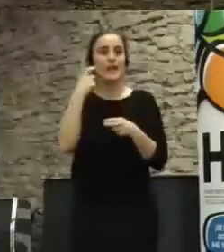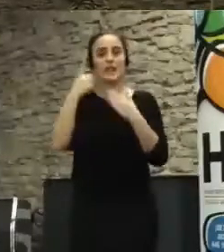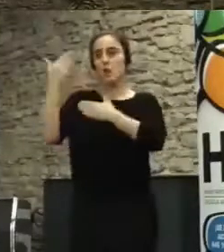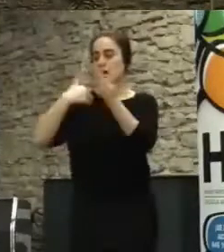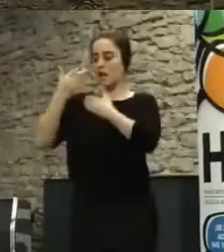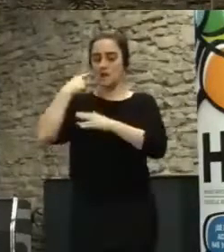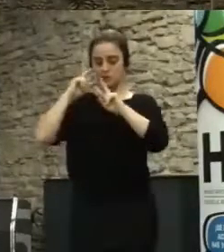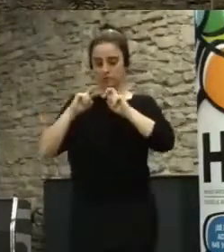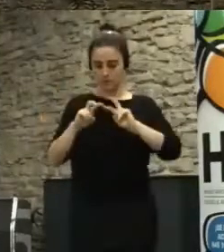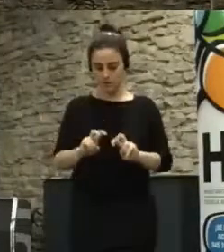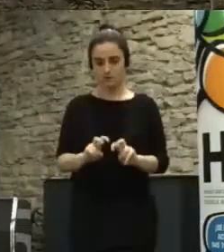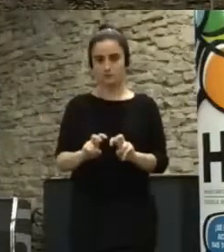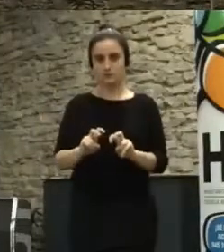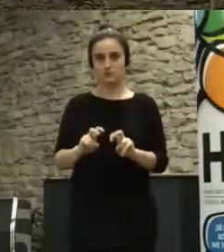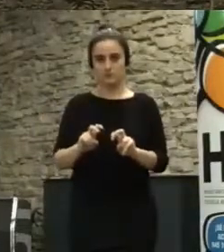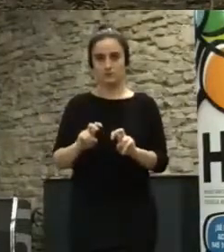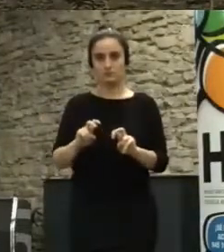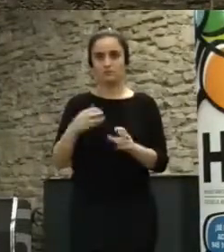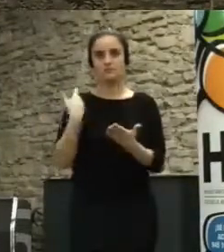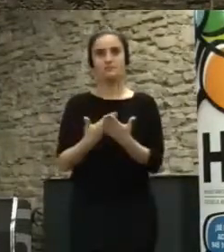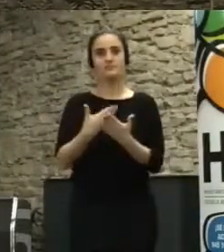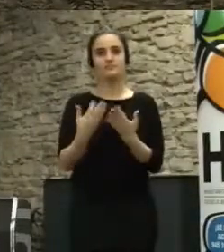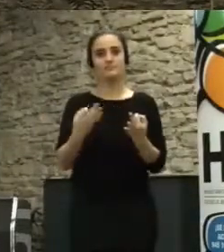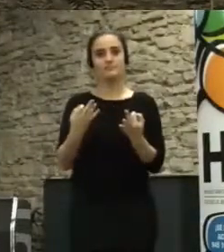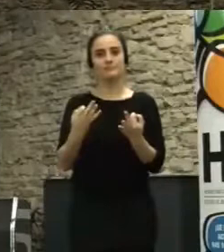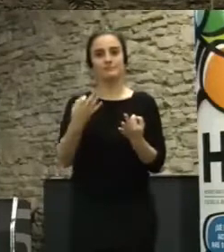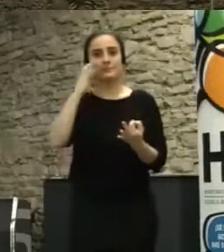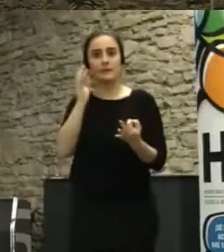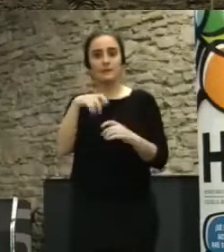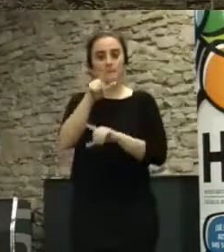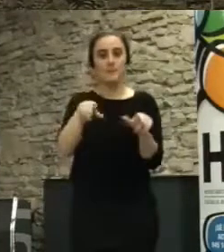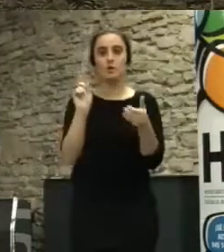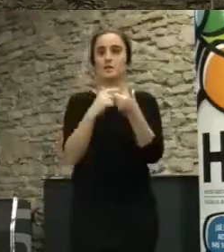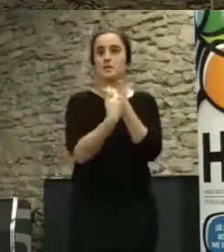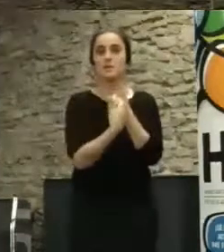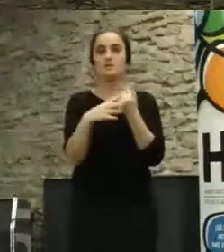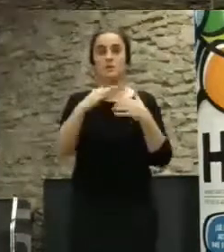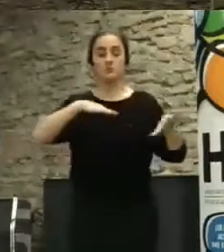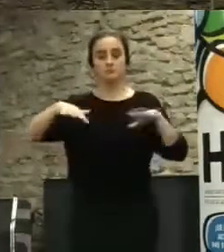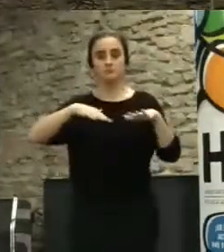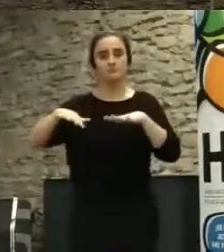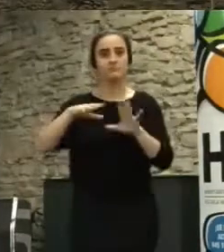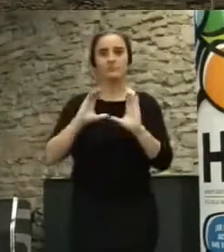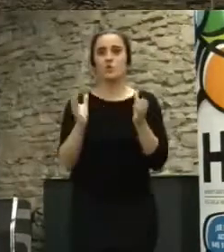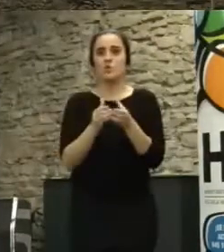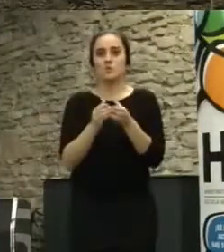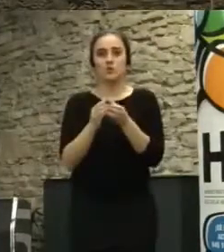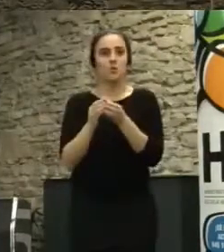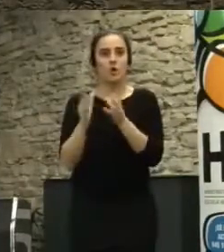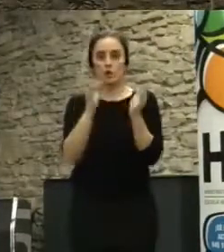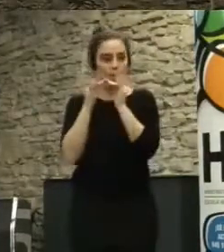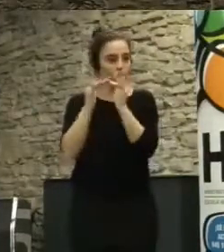y se comprobaba un poco que realmente los militantes y los usuarios de estos partidos no hablaban entre sí.